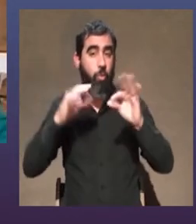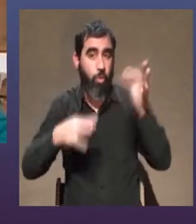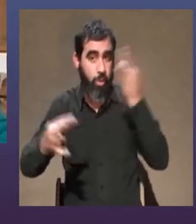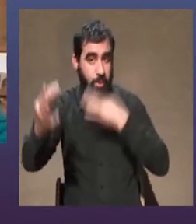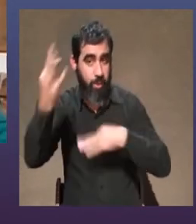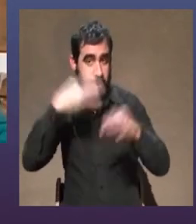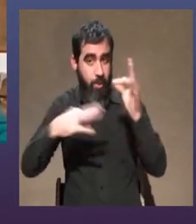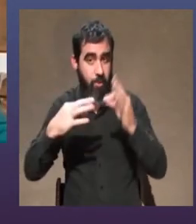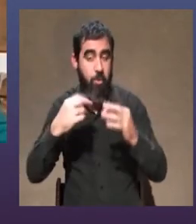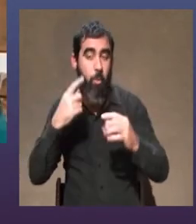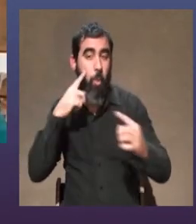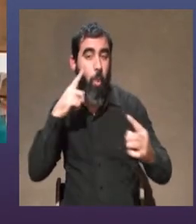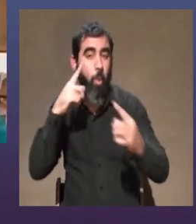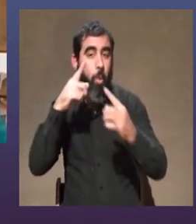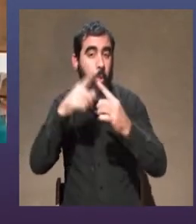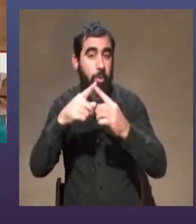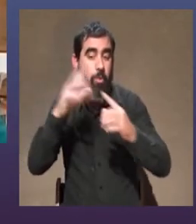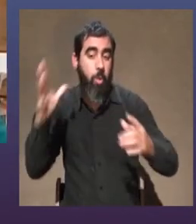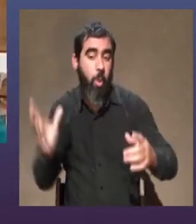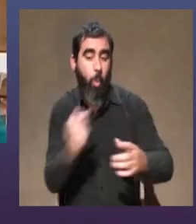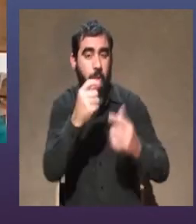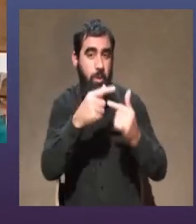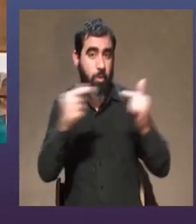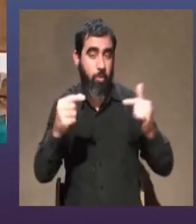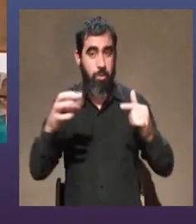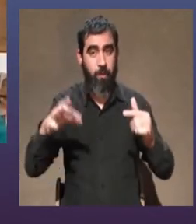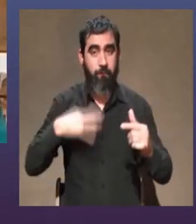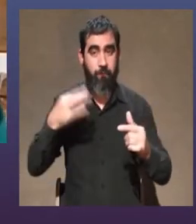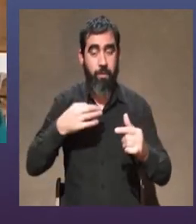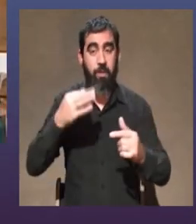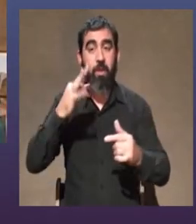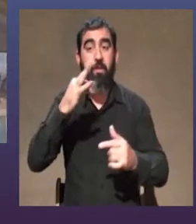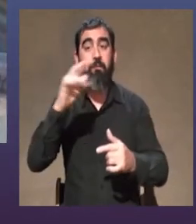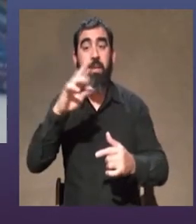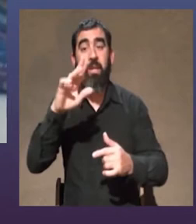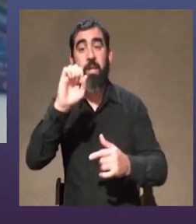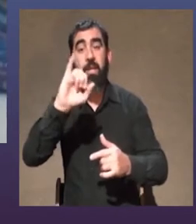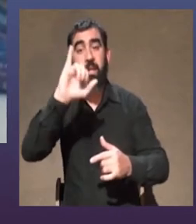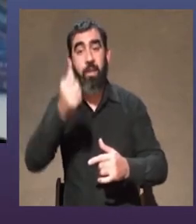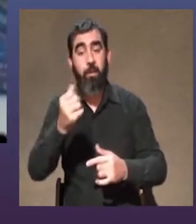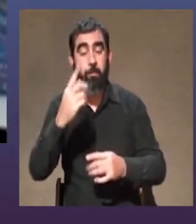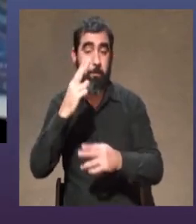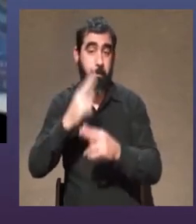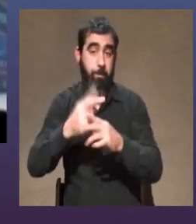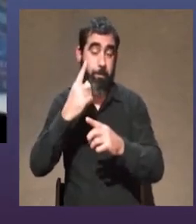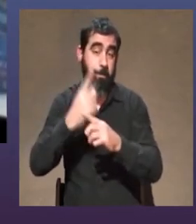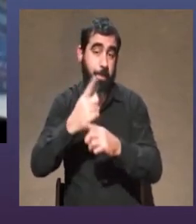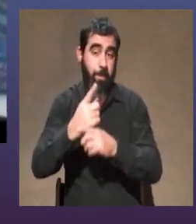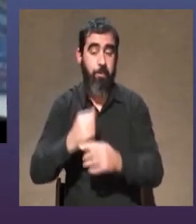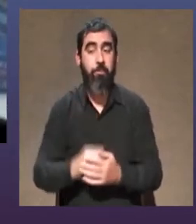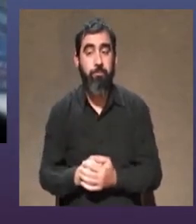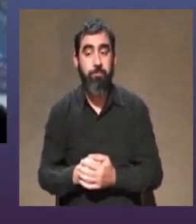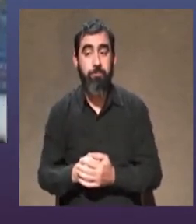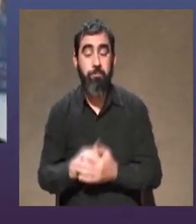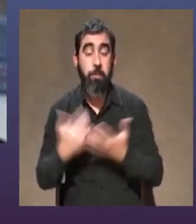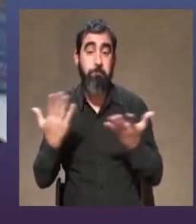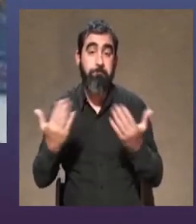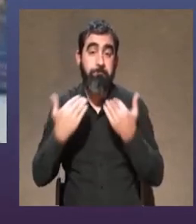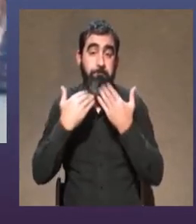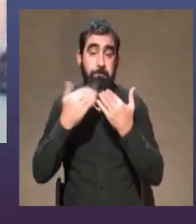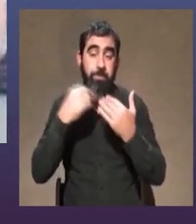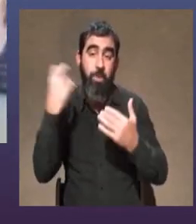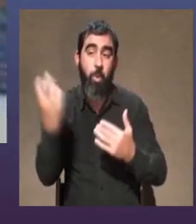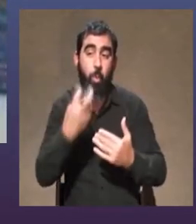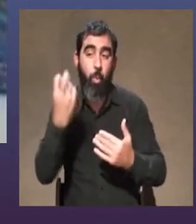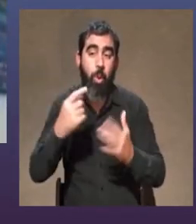¿Qué buscaron y qué encontraron? Mario Ferreira, empiezo contigo. Bueno, no sé si buscaba